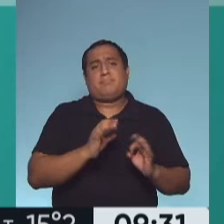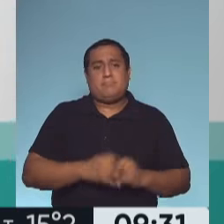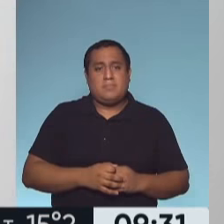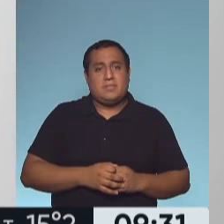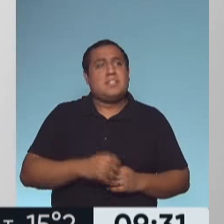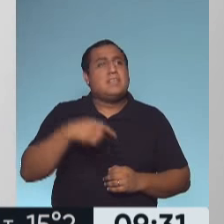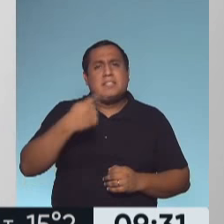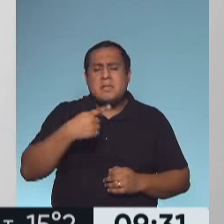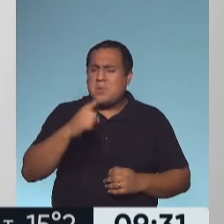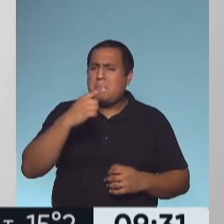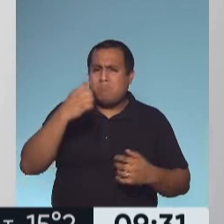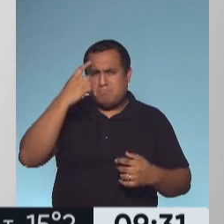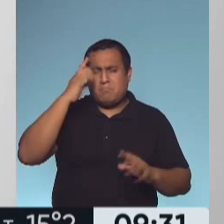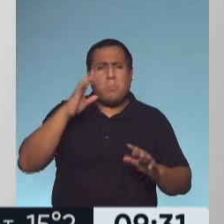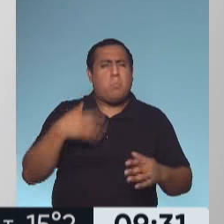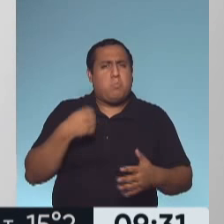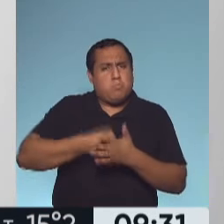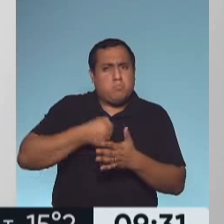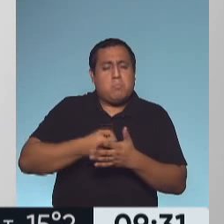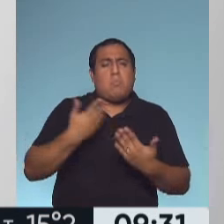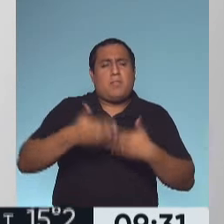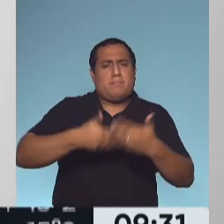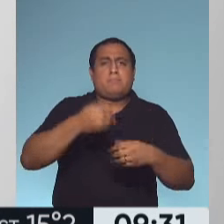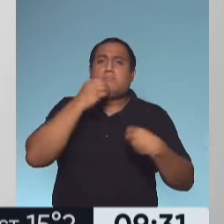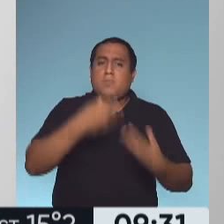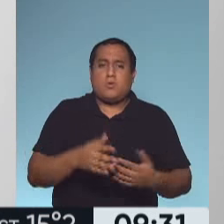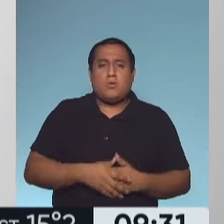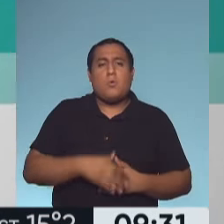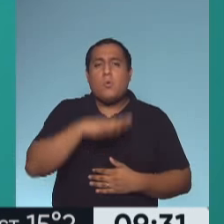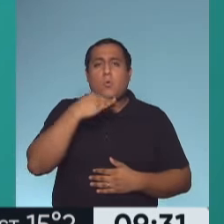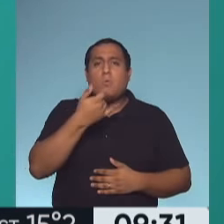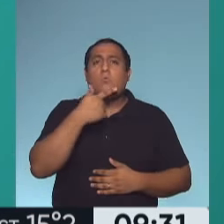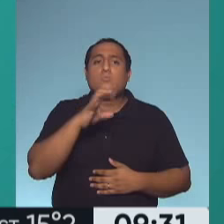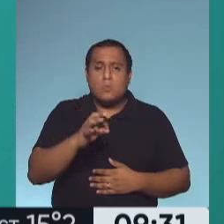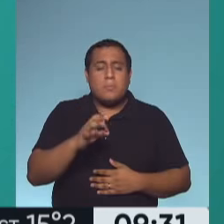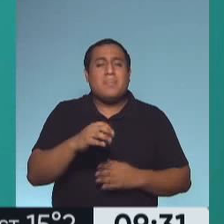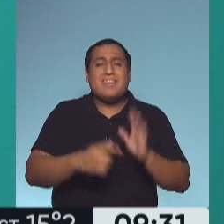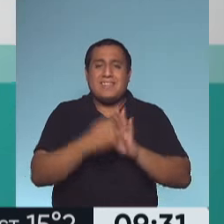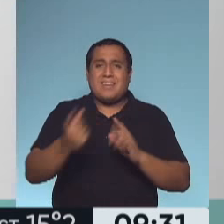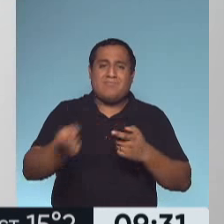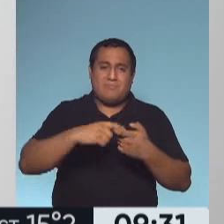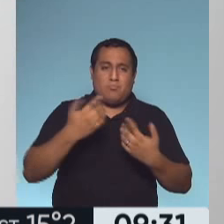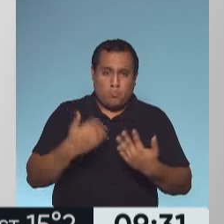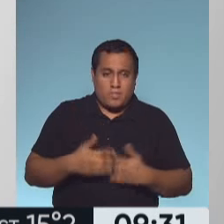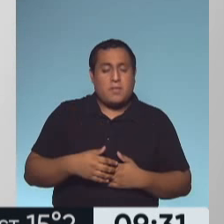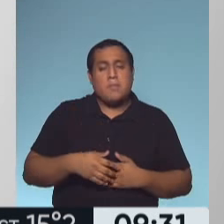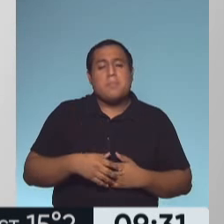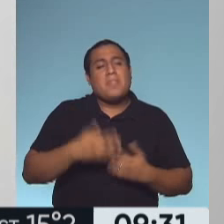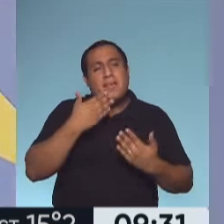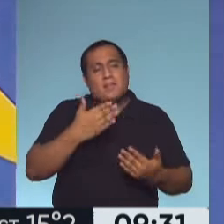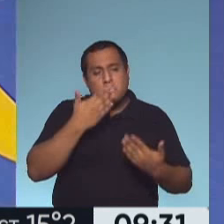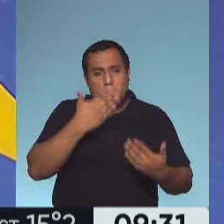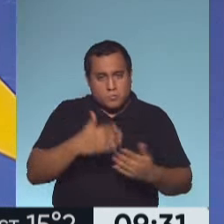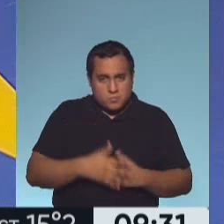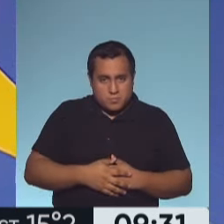siempre con la actitud. Podemos salir adelante y sentirnos mucho mejor. Justo Aon lo seguís en Instagram y donde quieras. Gracias, Justo. Un beso enorme.